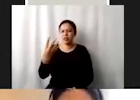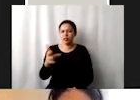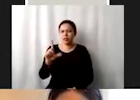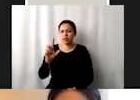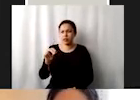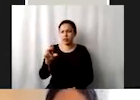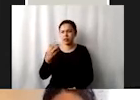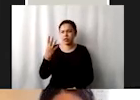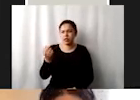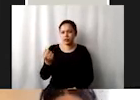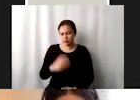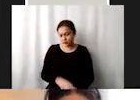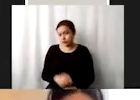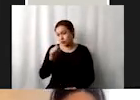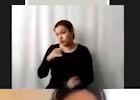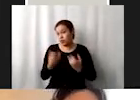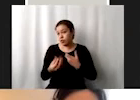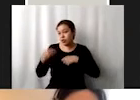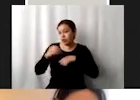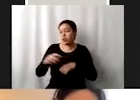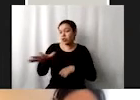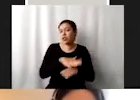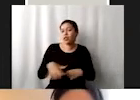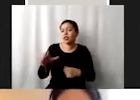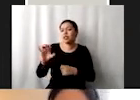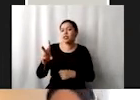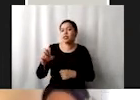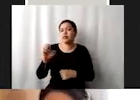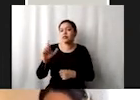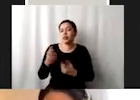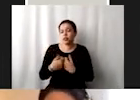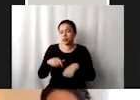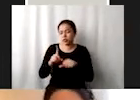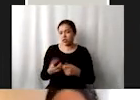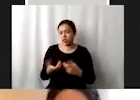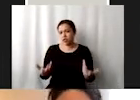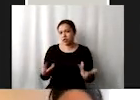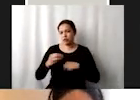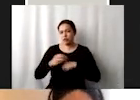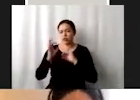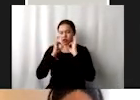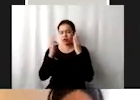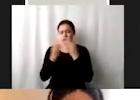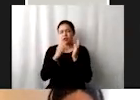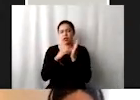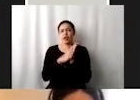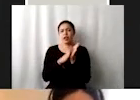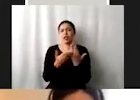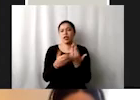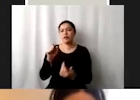tal cual explícita de sociedad civil en, digamos, que todo el esquema que tiene la Agenda 2030